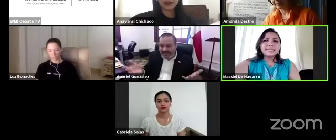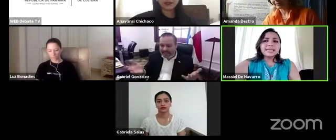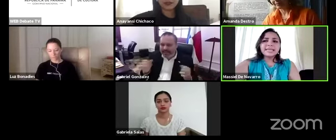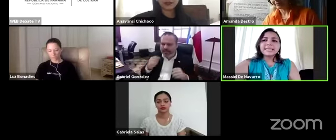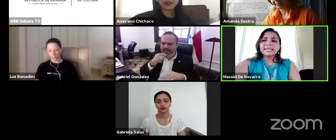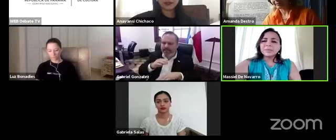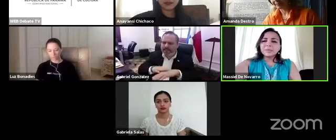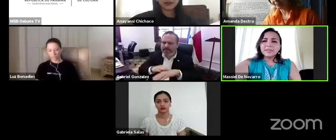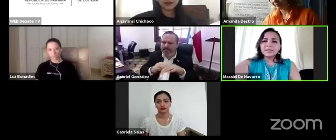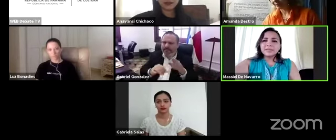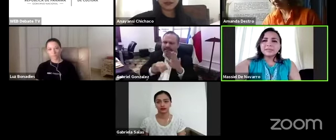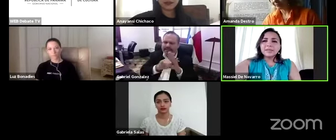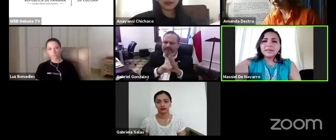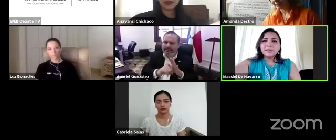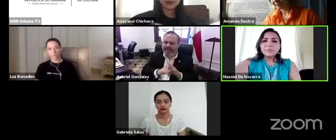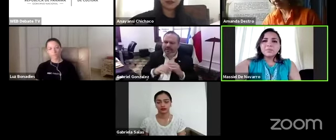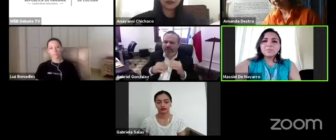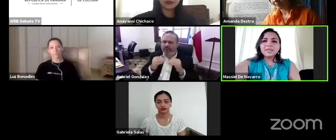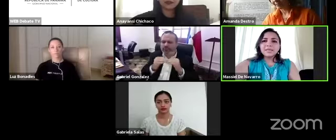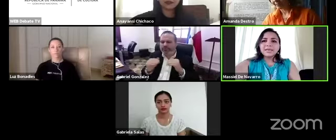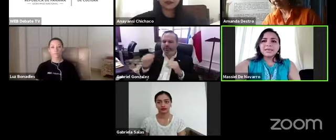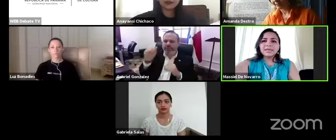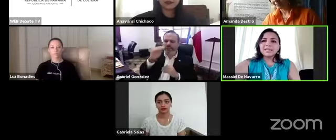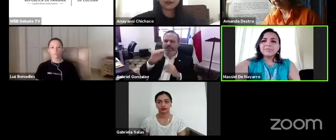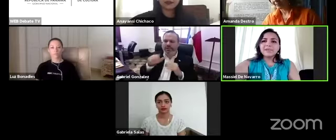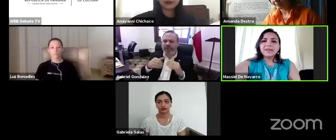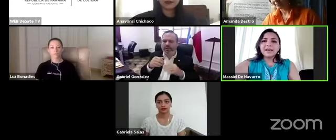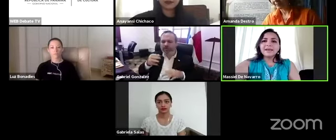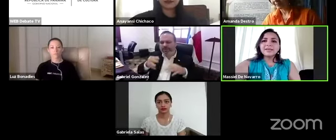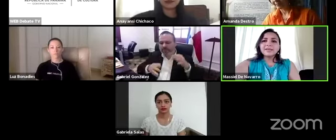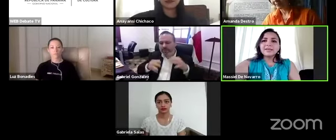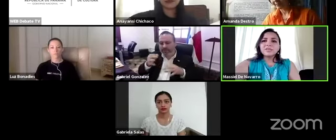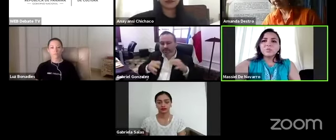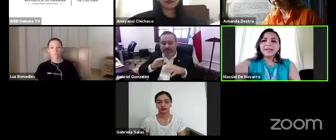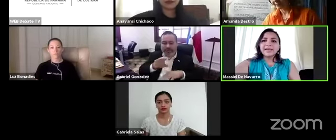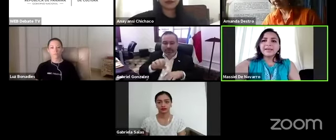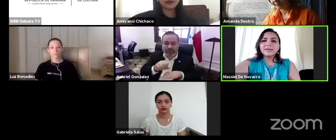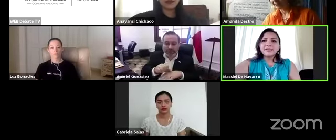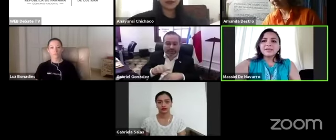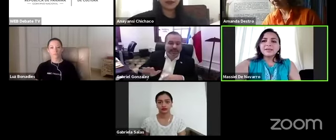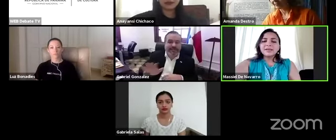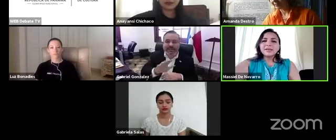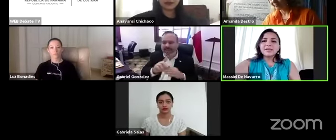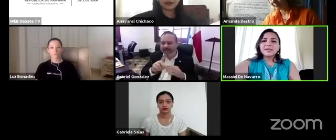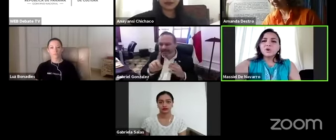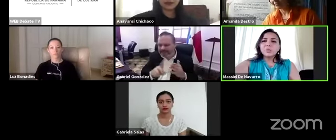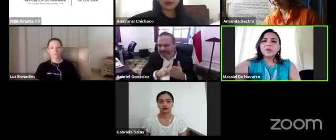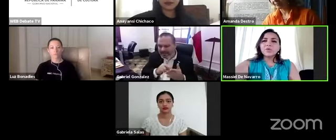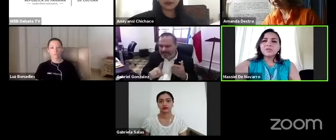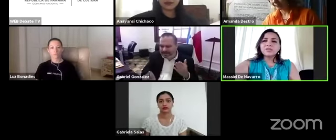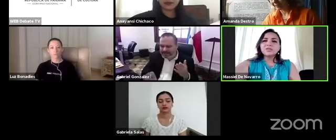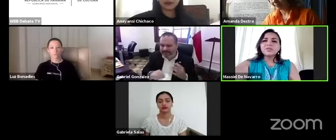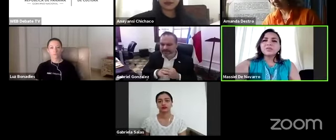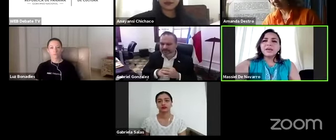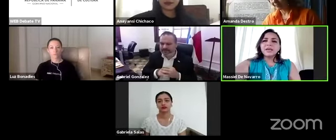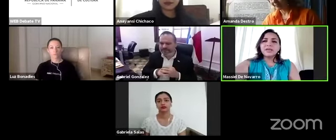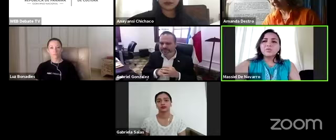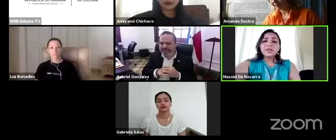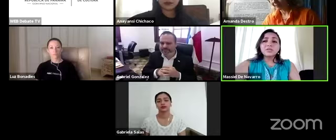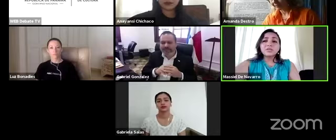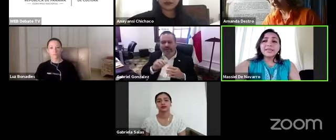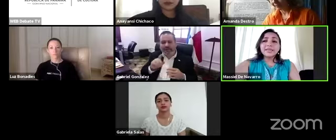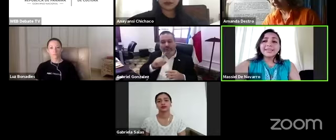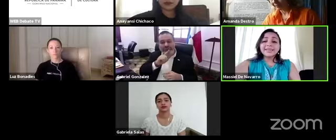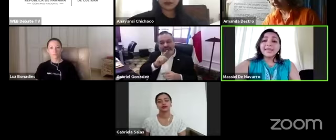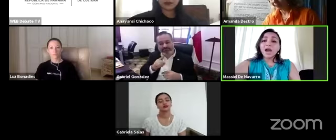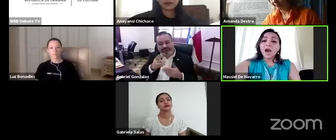defendiendo serie de herramientas que permiten identificar y superar los prejuicios de